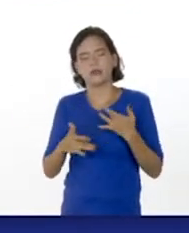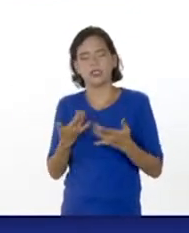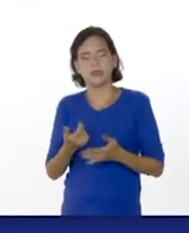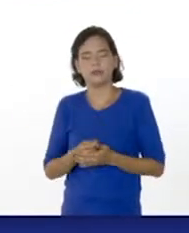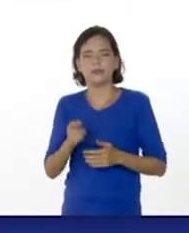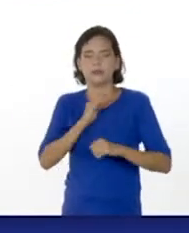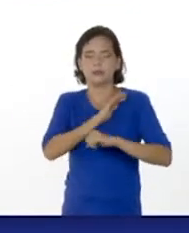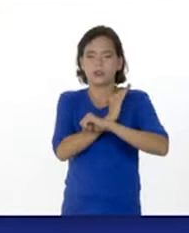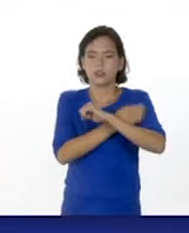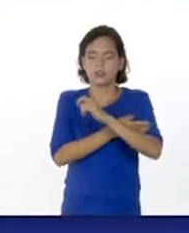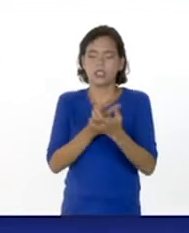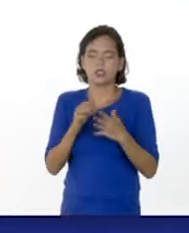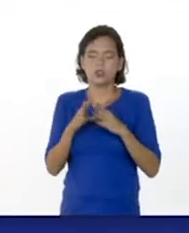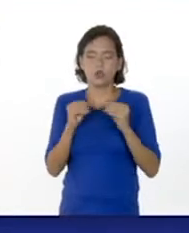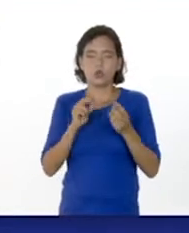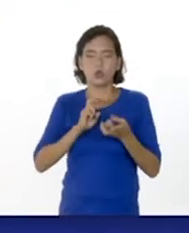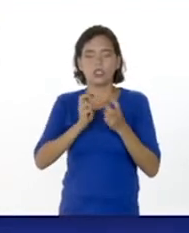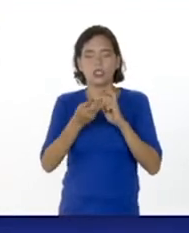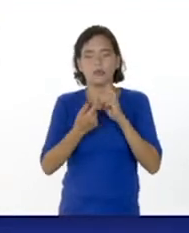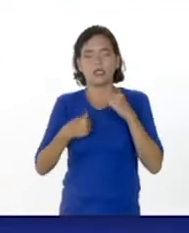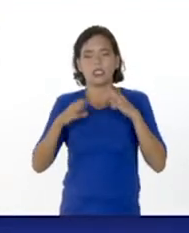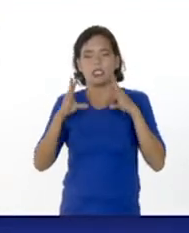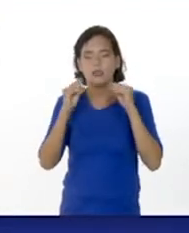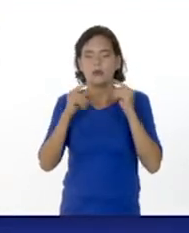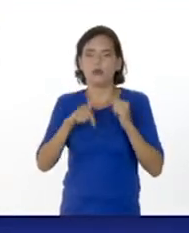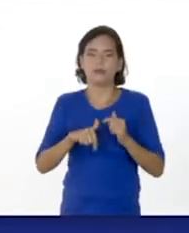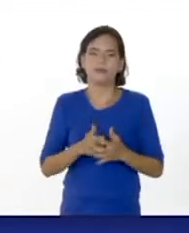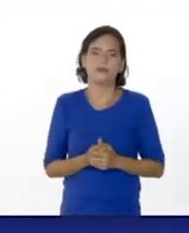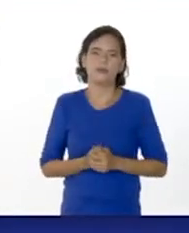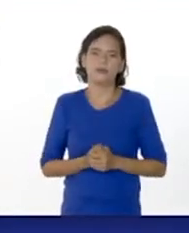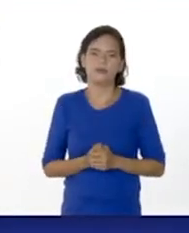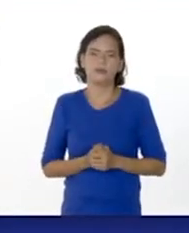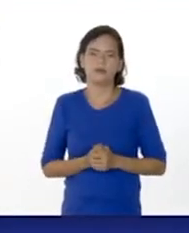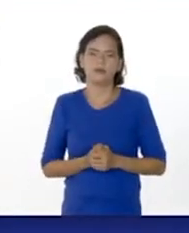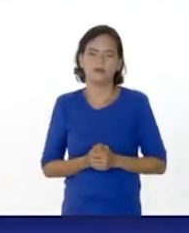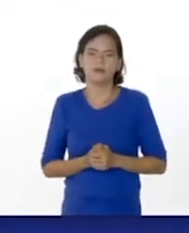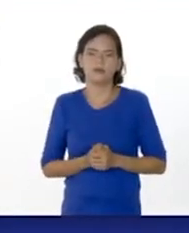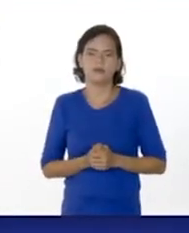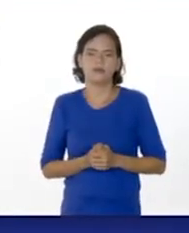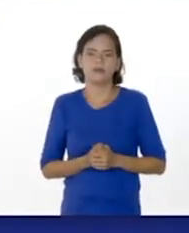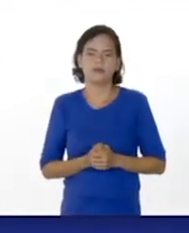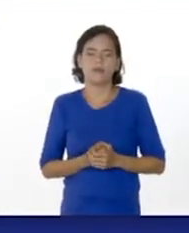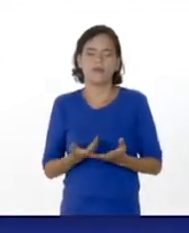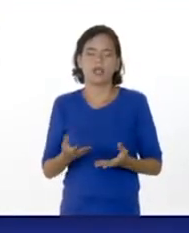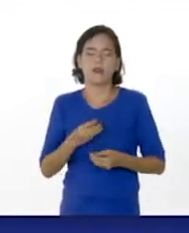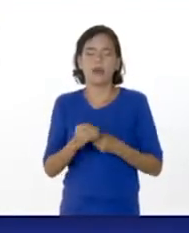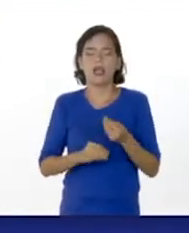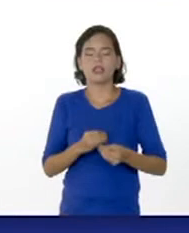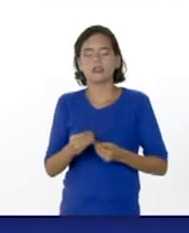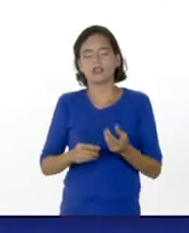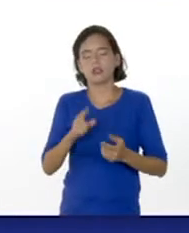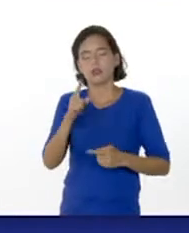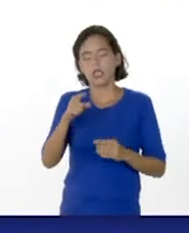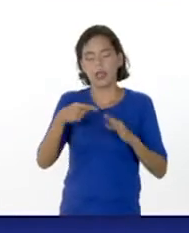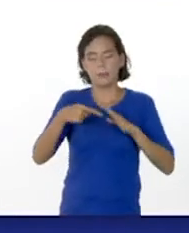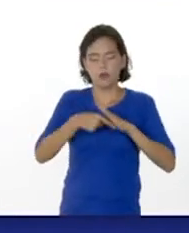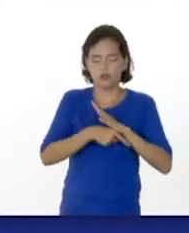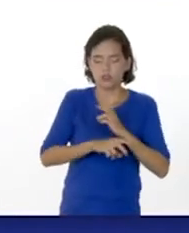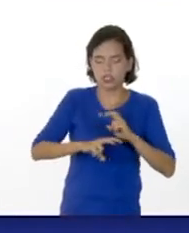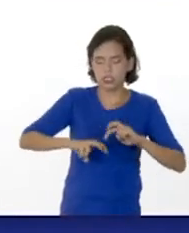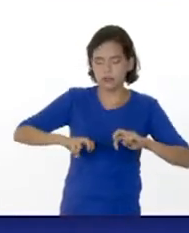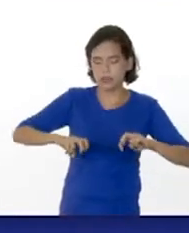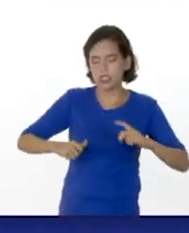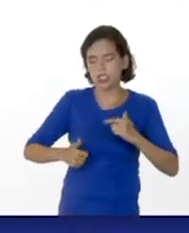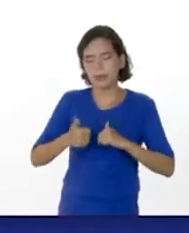reforzamiento de cada uno de los conocimientos que se aportaron aquí y que le van a permitir a ustedes profundizar